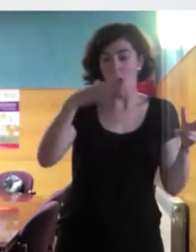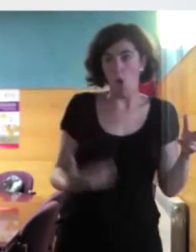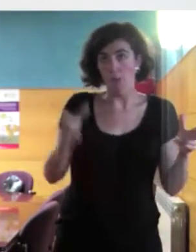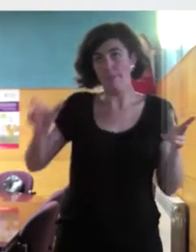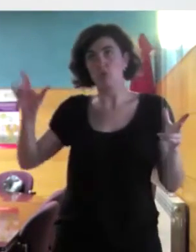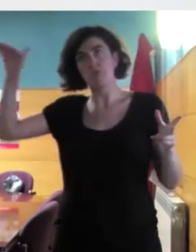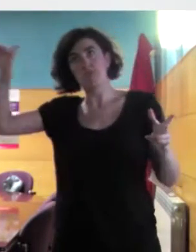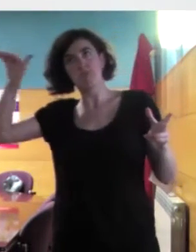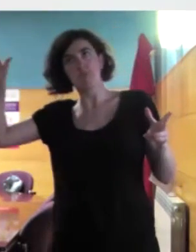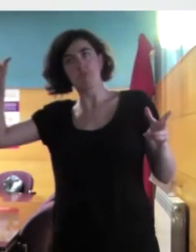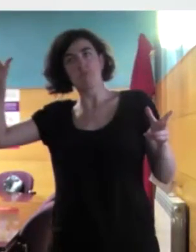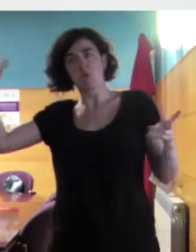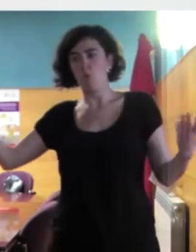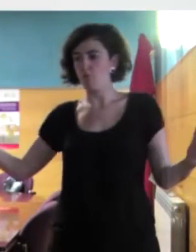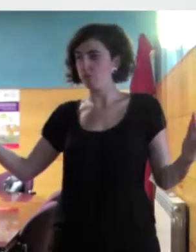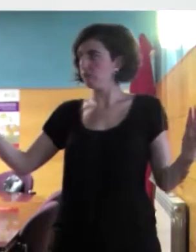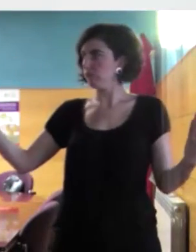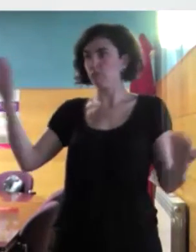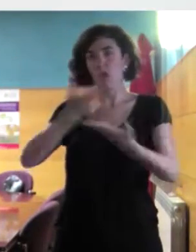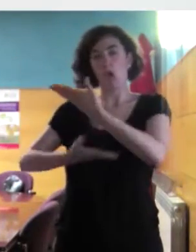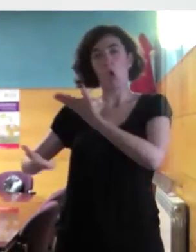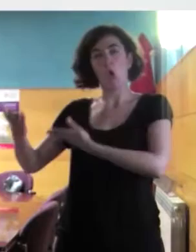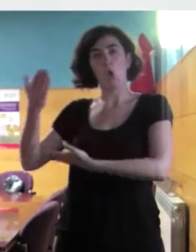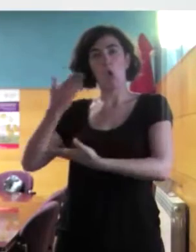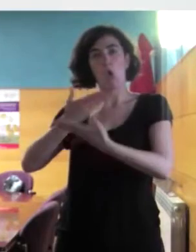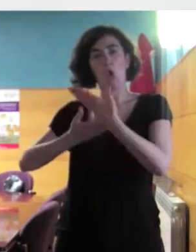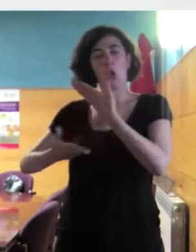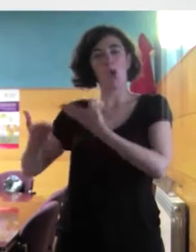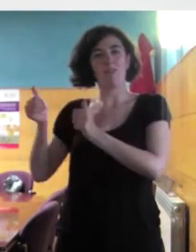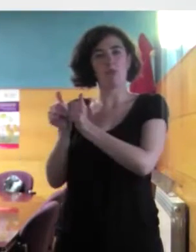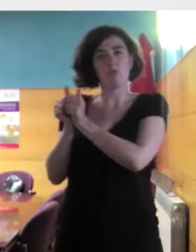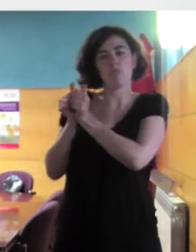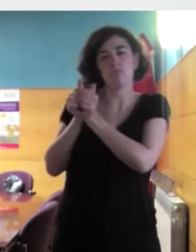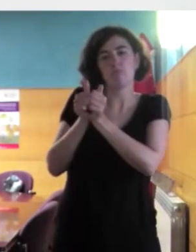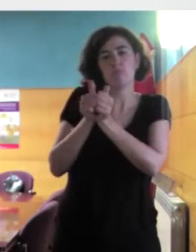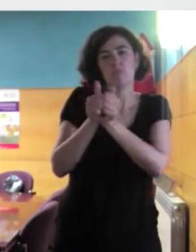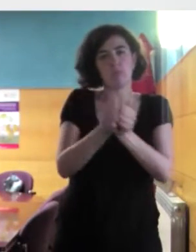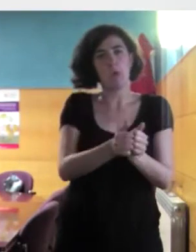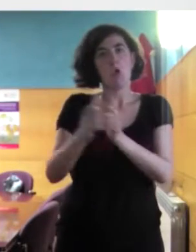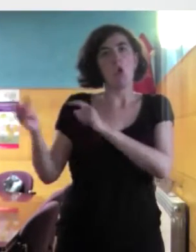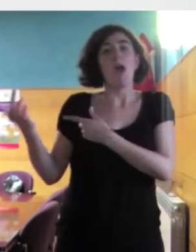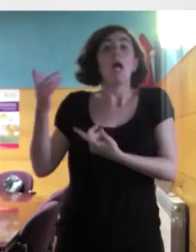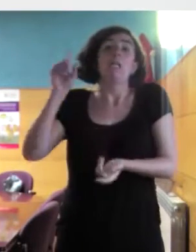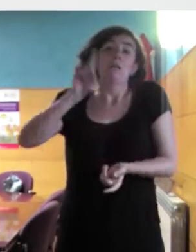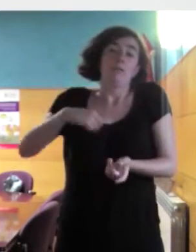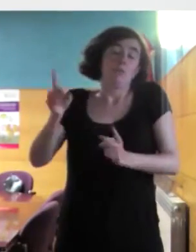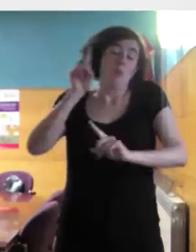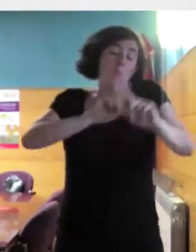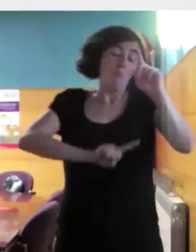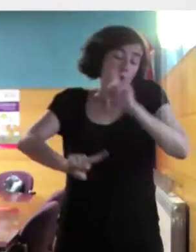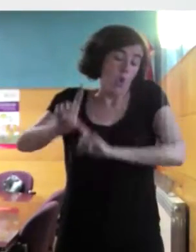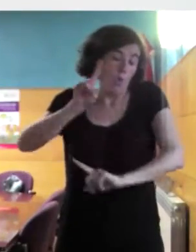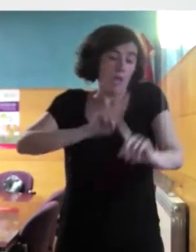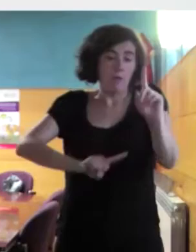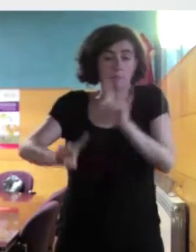aquí, que ha sido enriquecedor, pero que no ha estado exento de conflictos, porque la diversidad